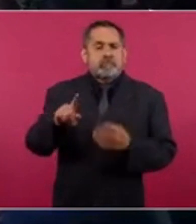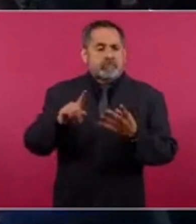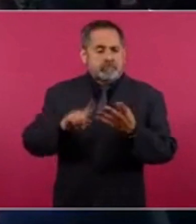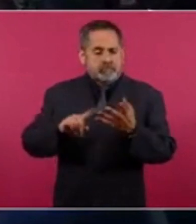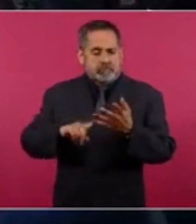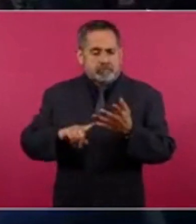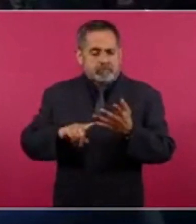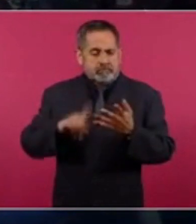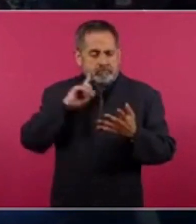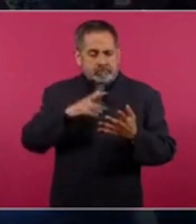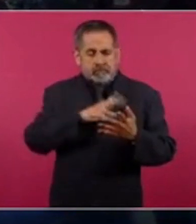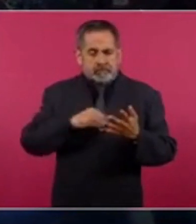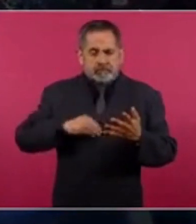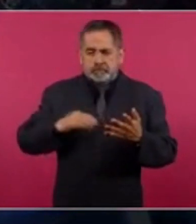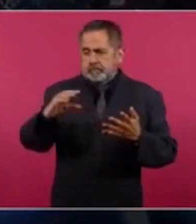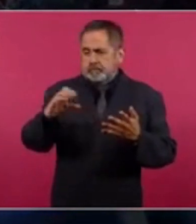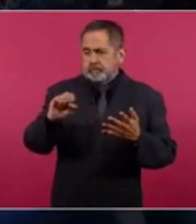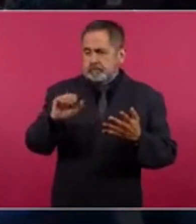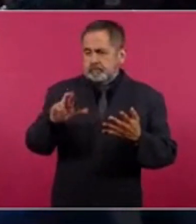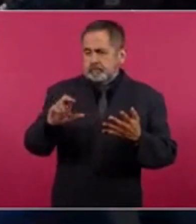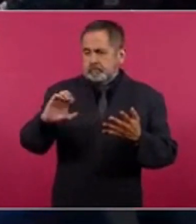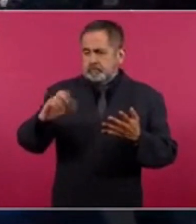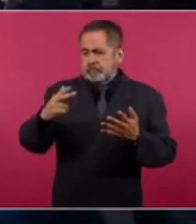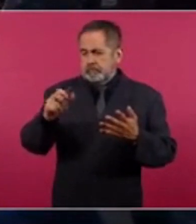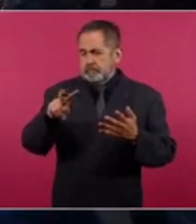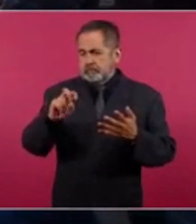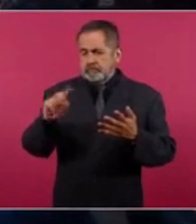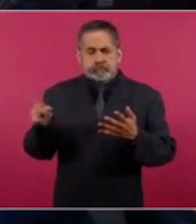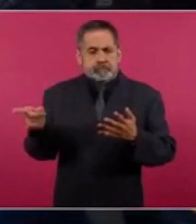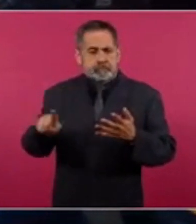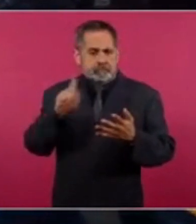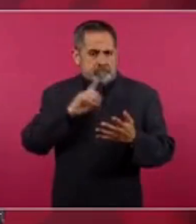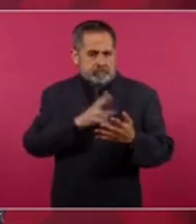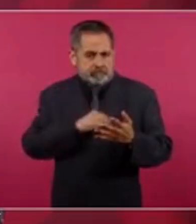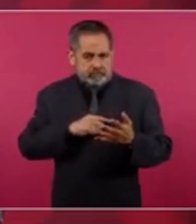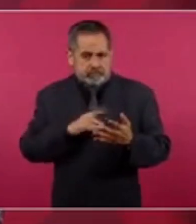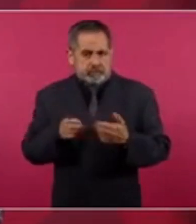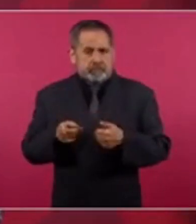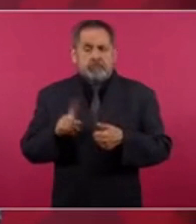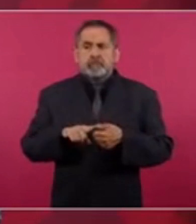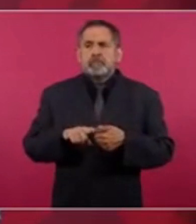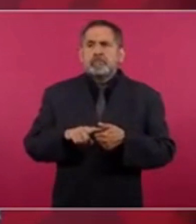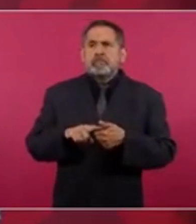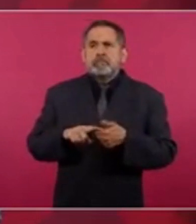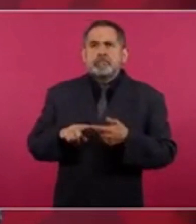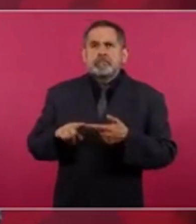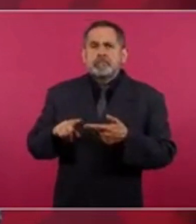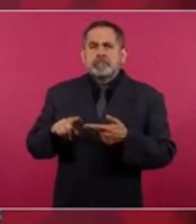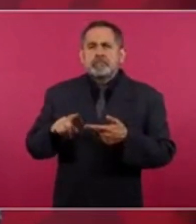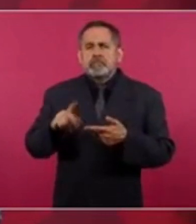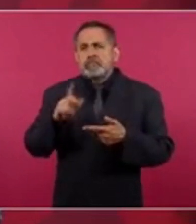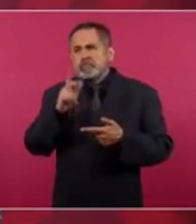No ha confirmado. Viene el papá y viene el